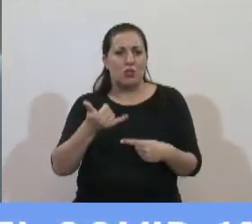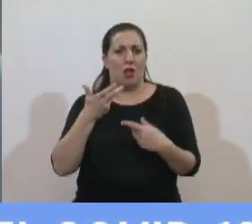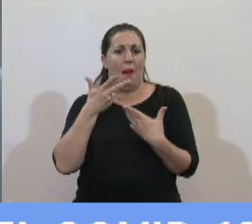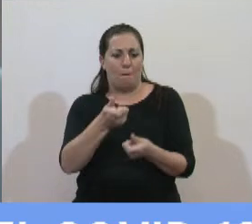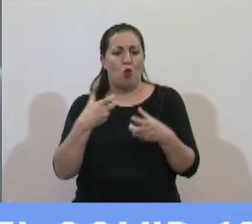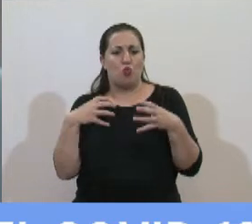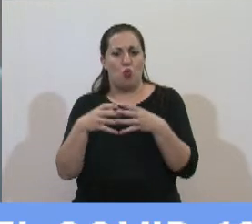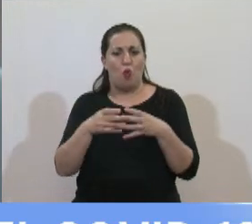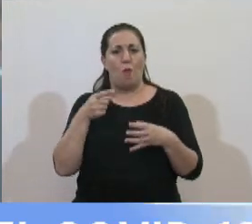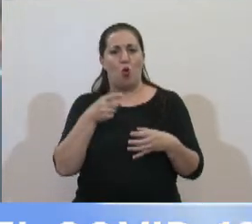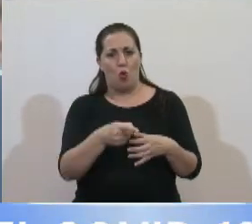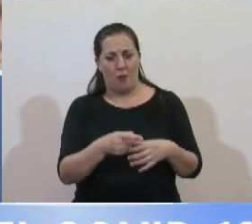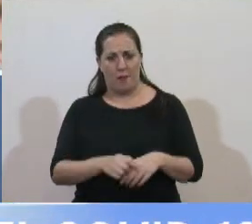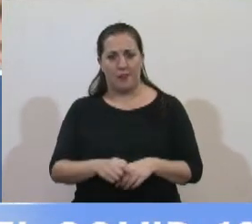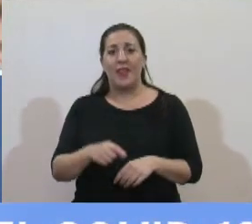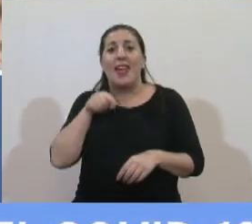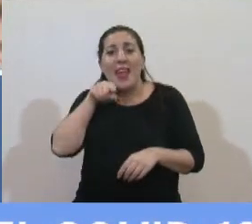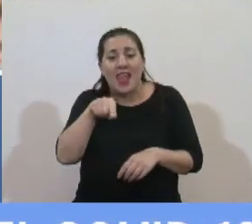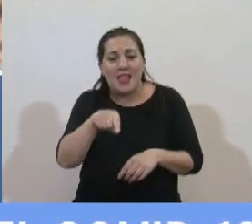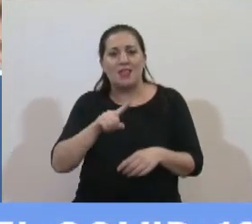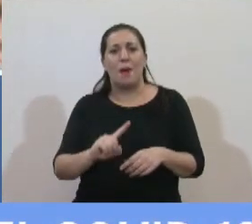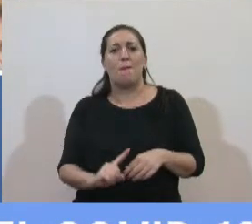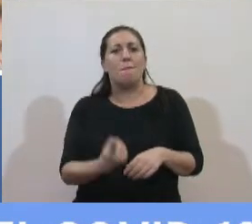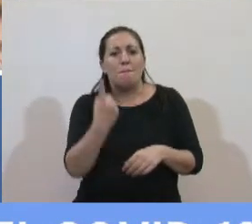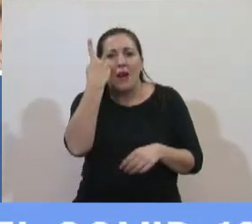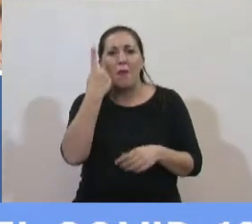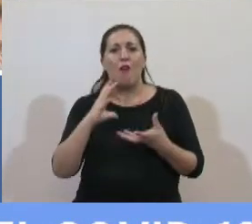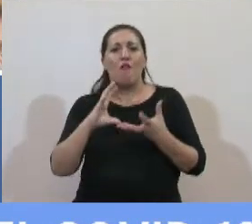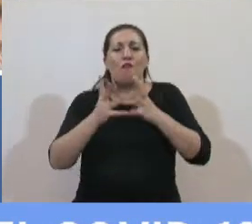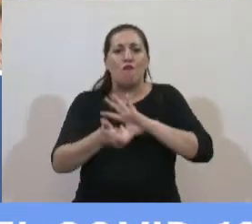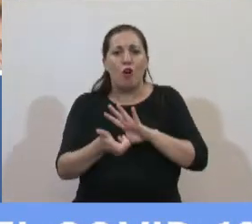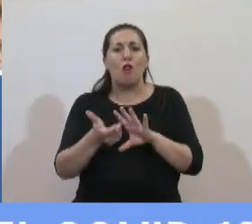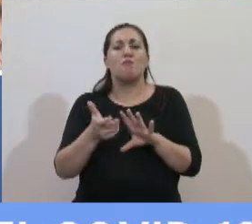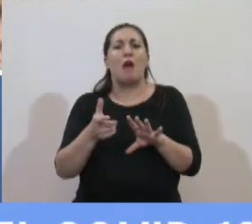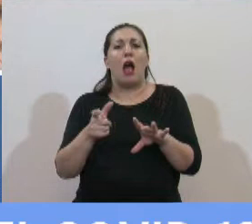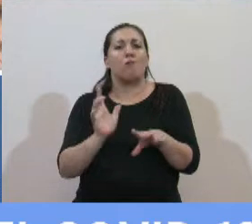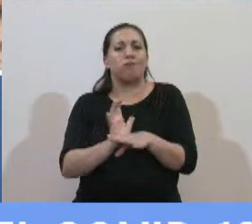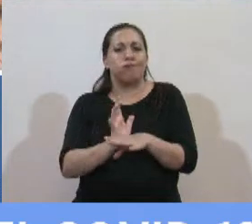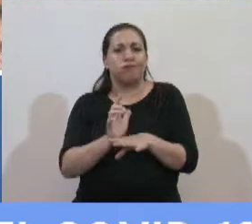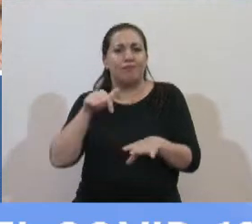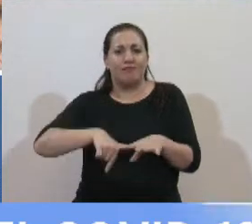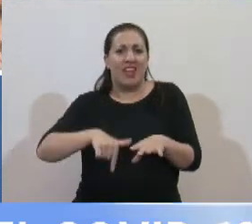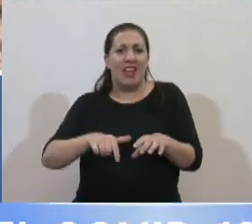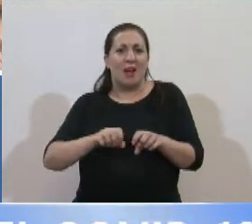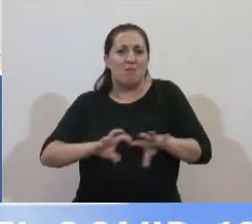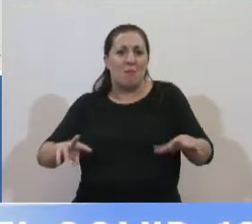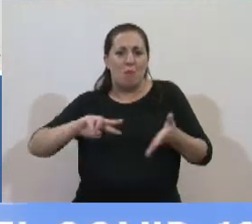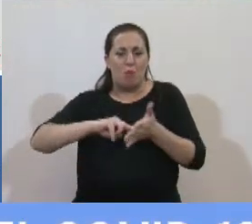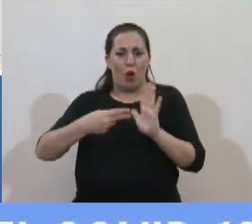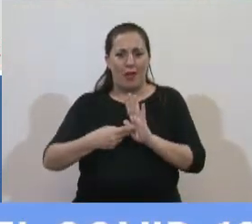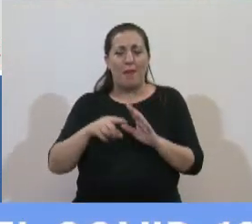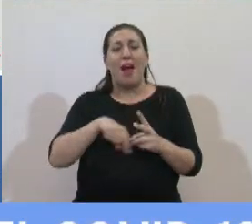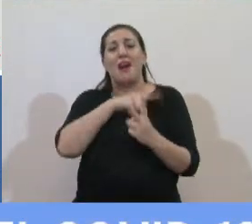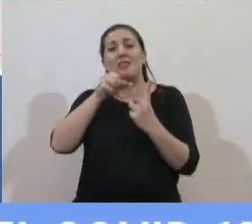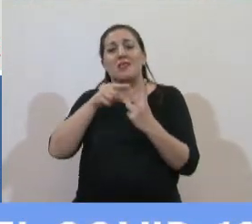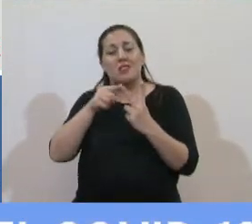ese es el primer signo y característica distintiva en el marco de esta crisis la segunda